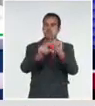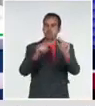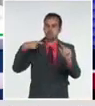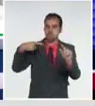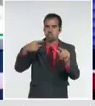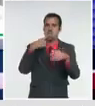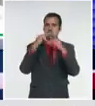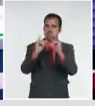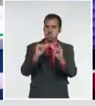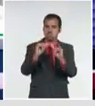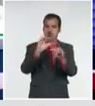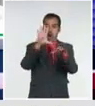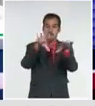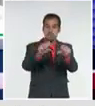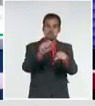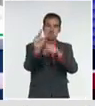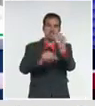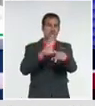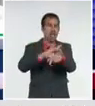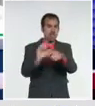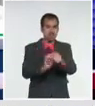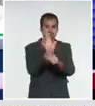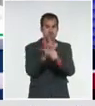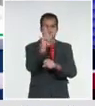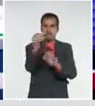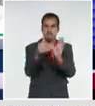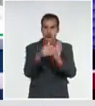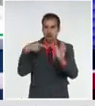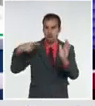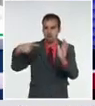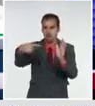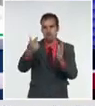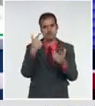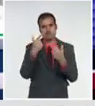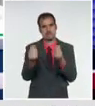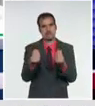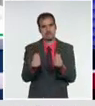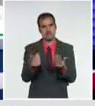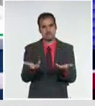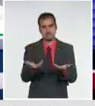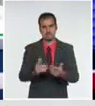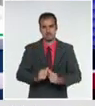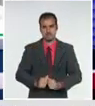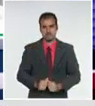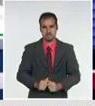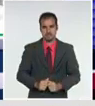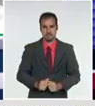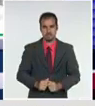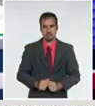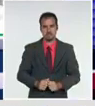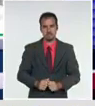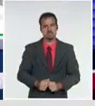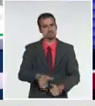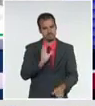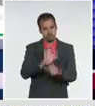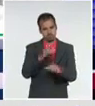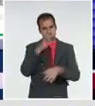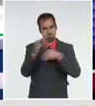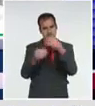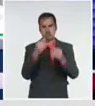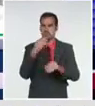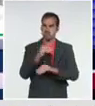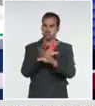diario se contagian. Más de mil por día. Doy los buenos días al doctor Francisco Durán García, director